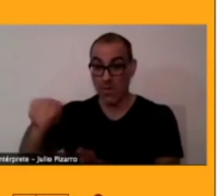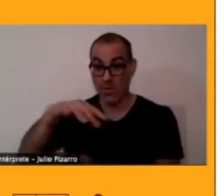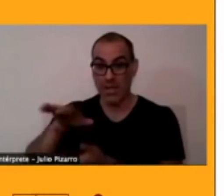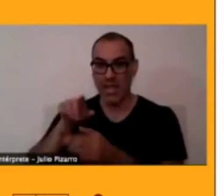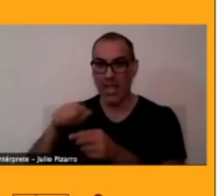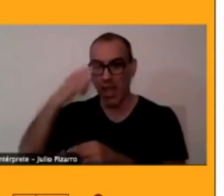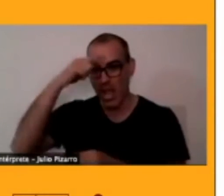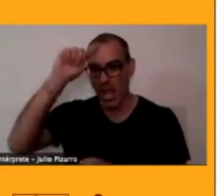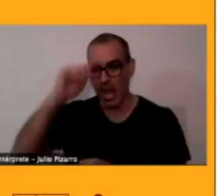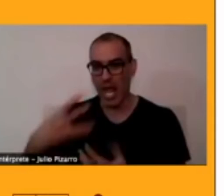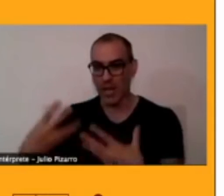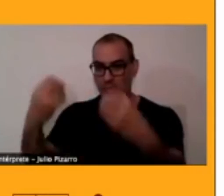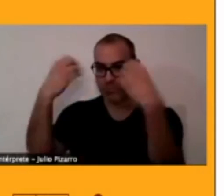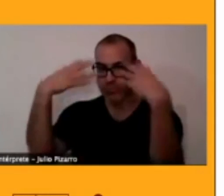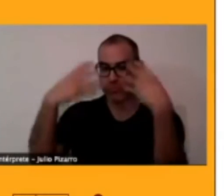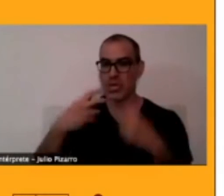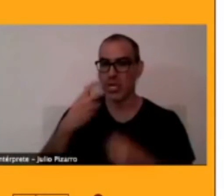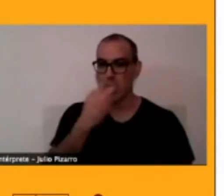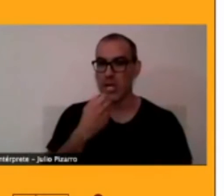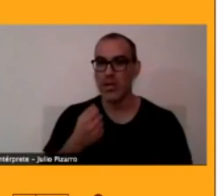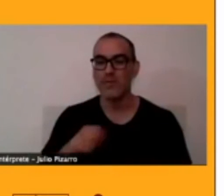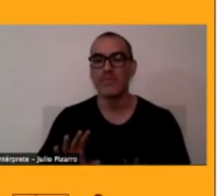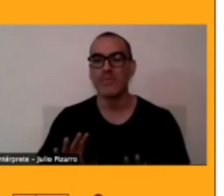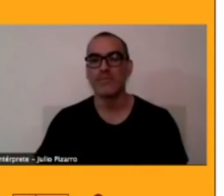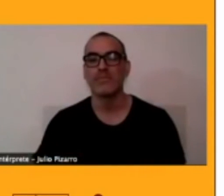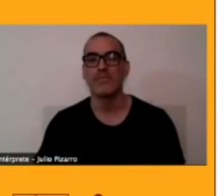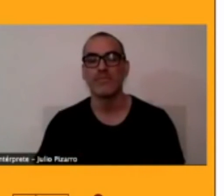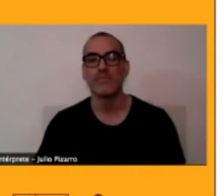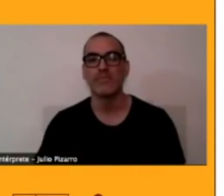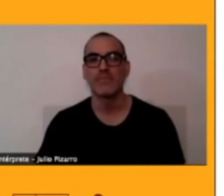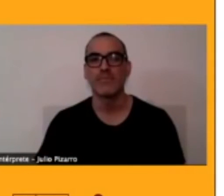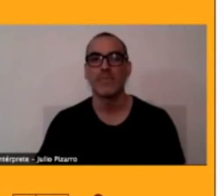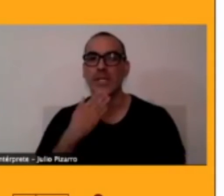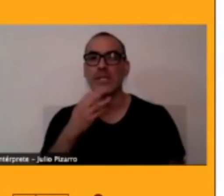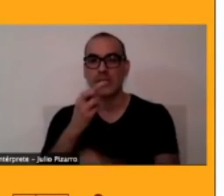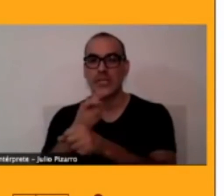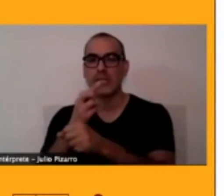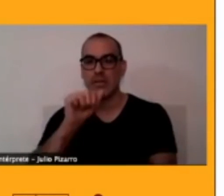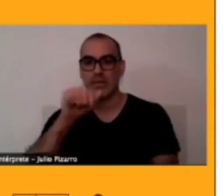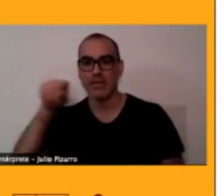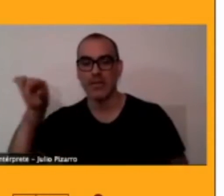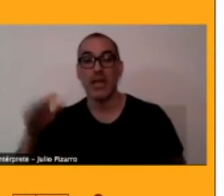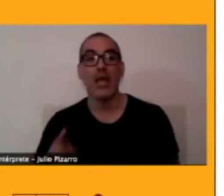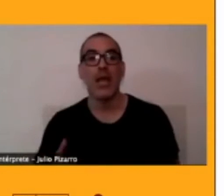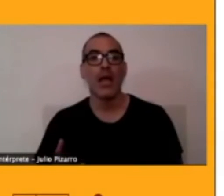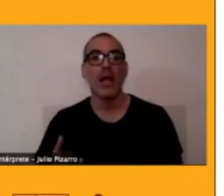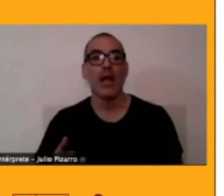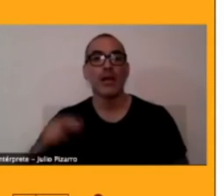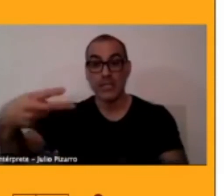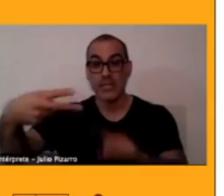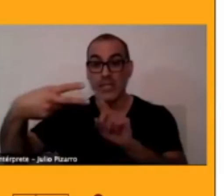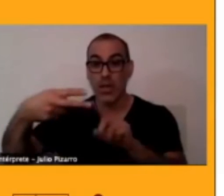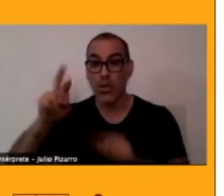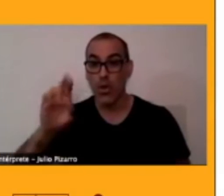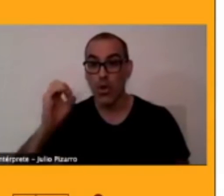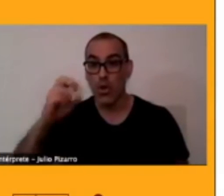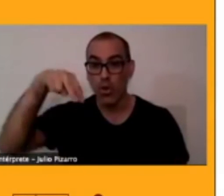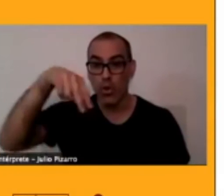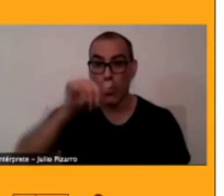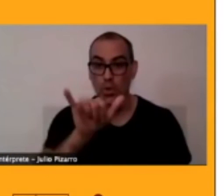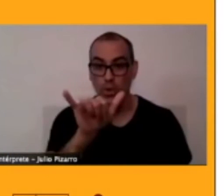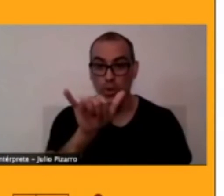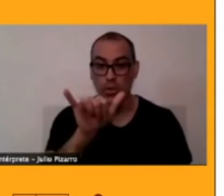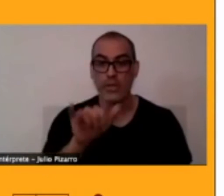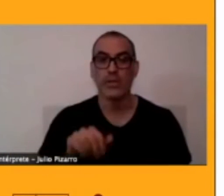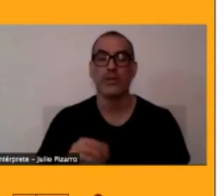Pedro de Atacama, pienso ahí. Ronnie Gutiérrez también es un gran o un importante representante